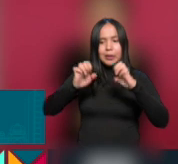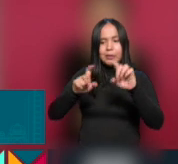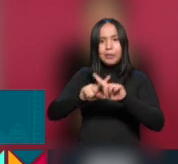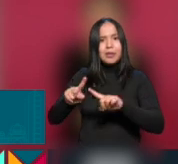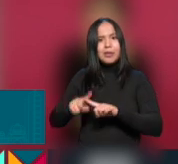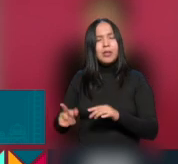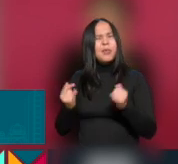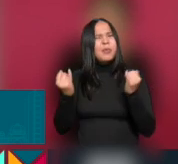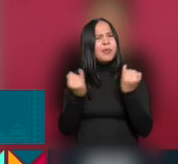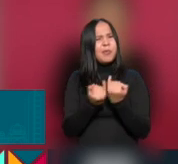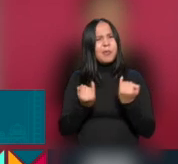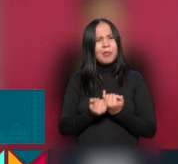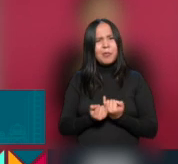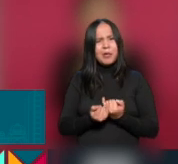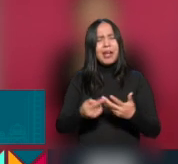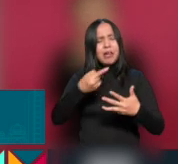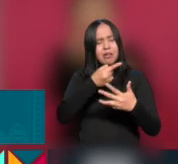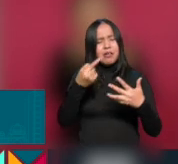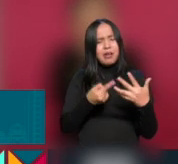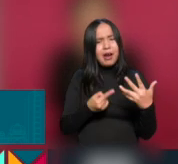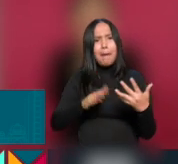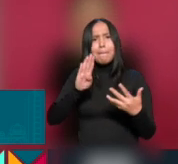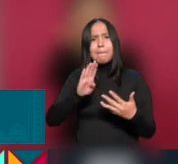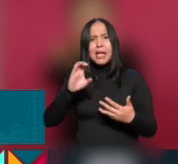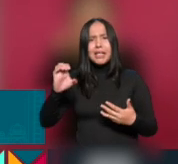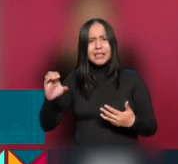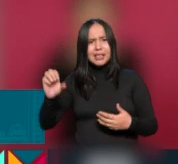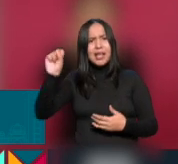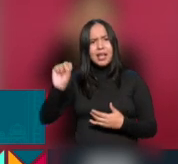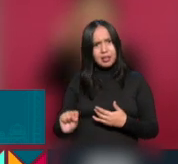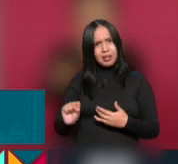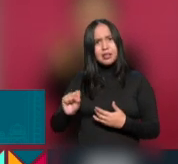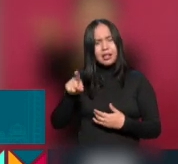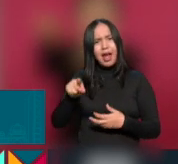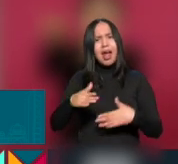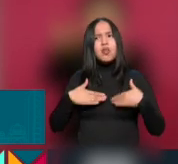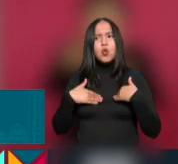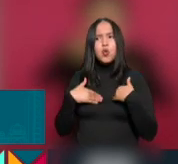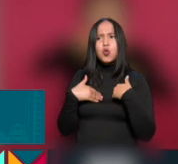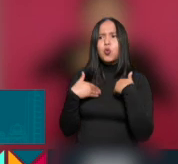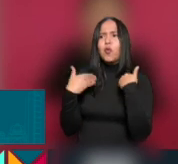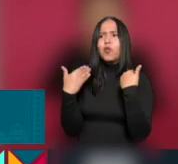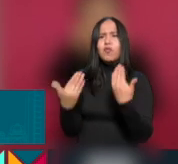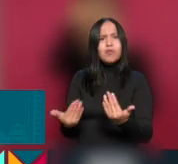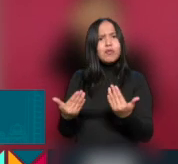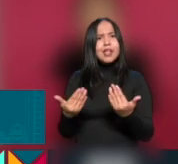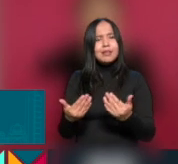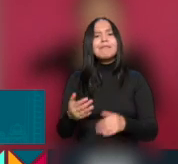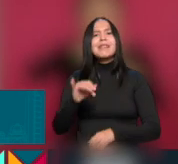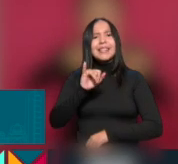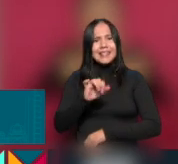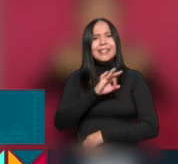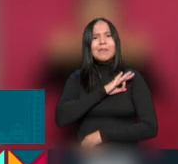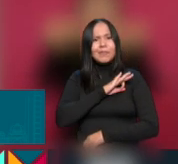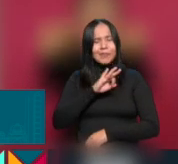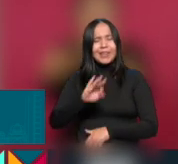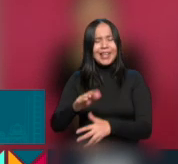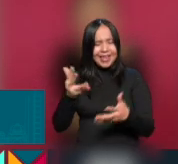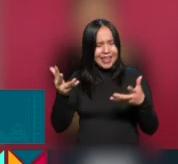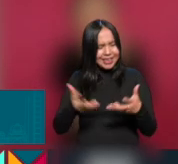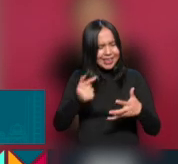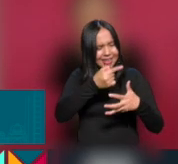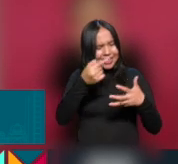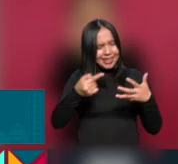que ha venido a regresarle al pueblo de Baja California Sur la confianza de que se puede hacer mucho